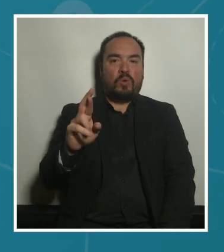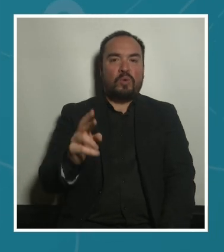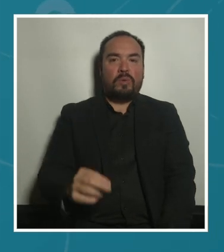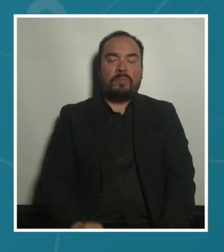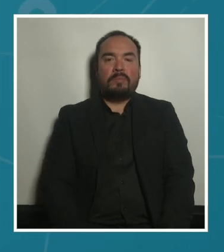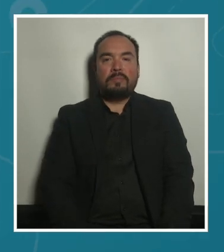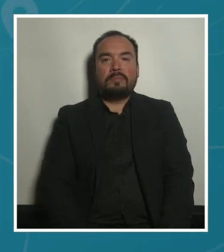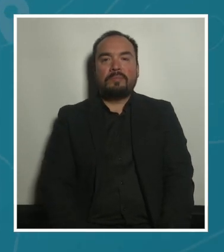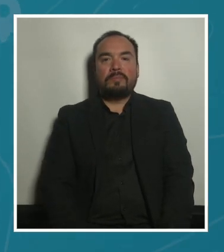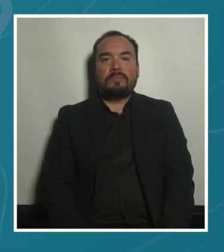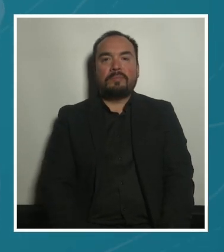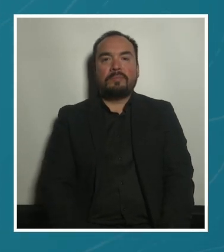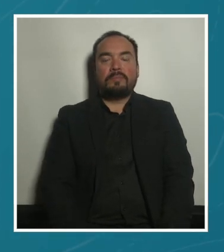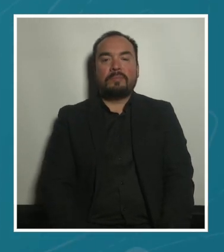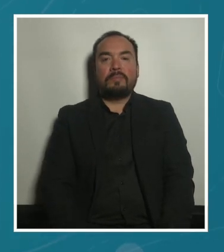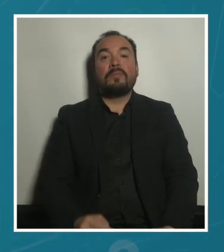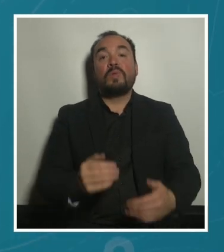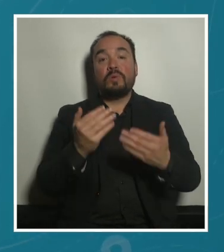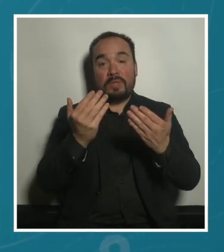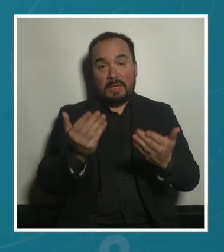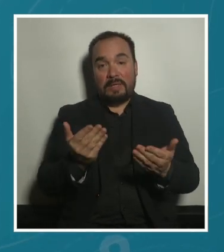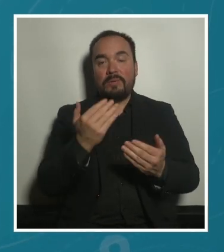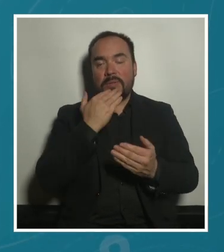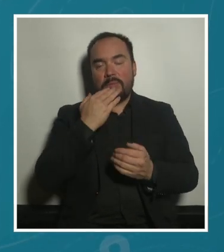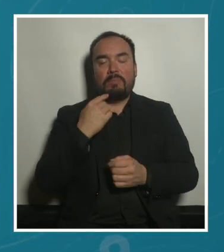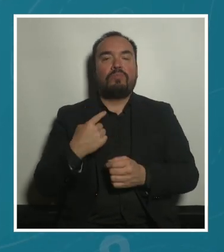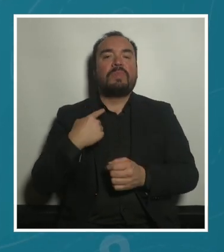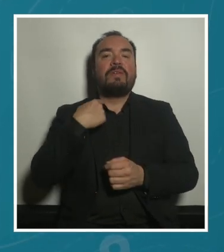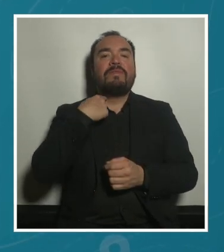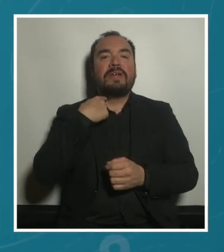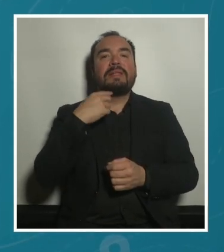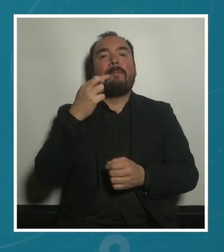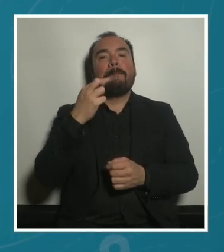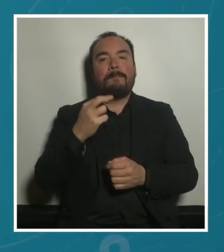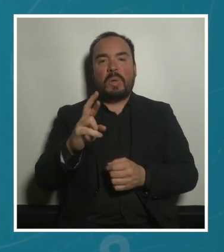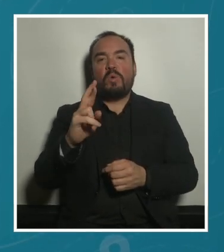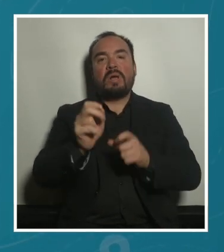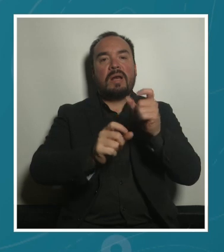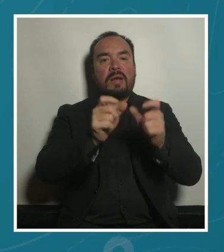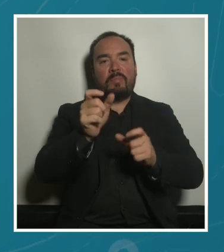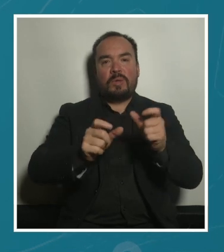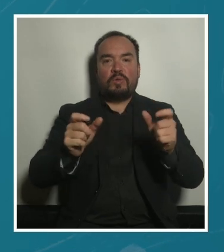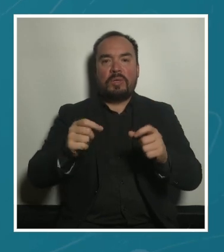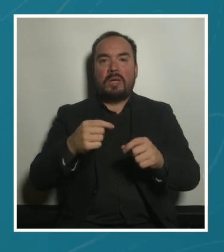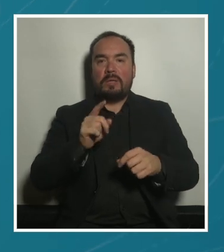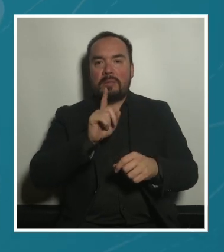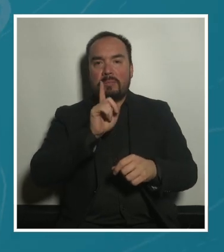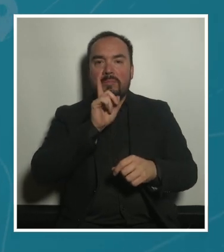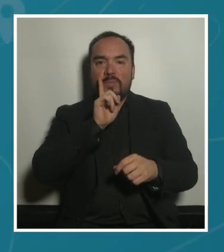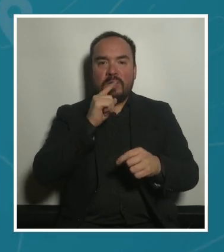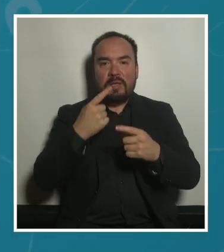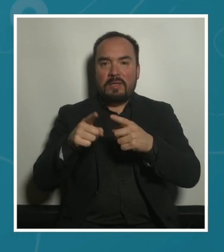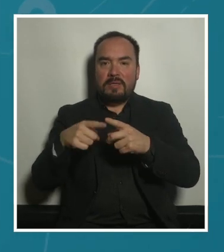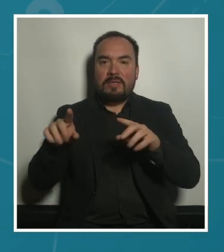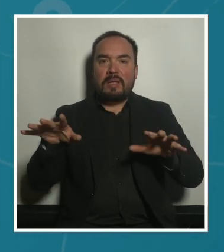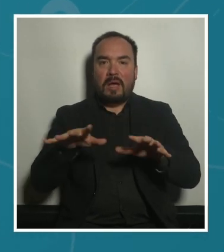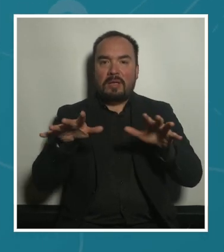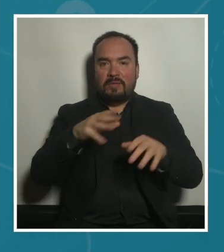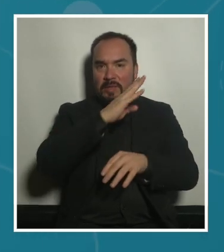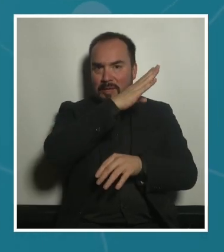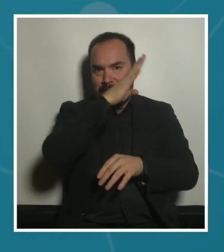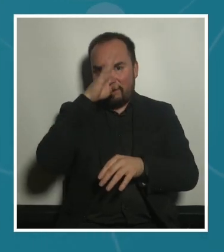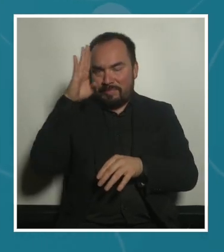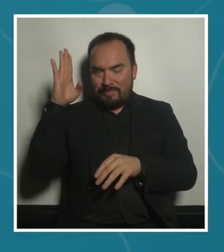el tipo de territorio va a impactar más todavía a las personas que realizan más actividades y que hacen más actividades de cuidados